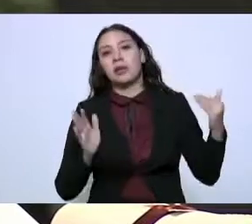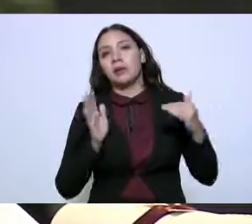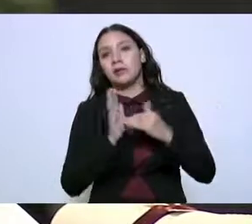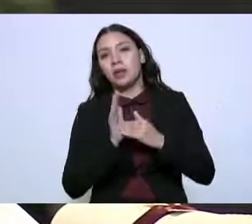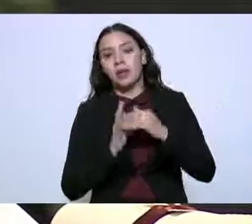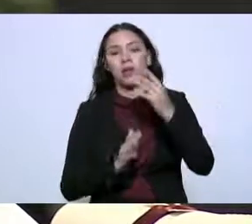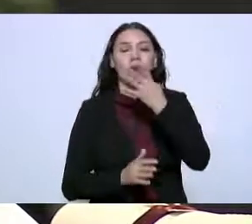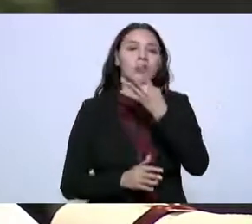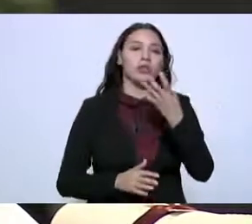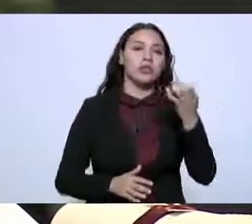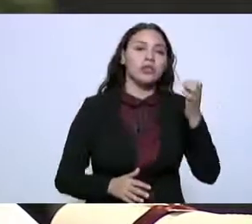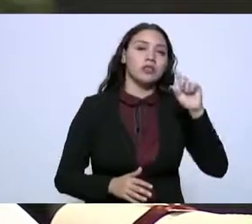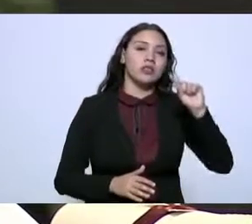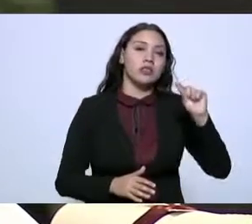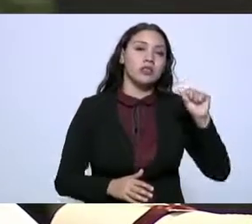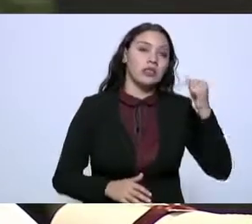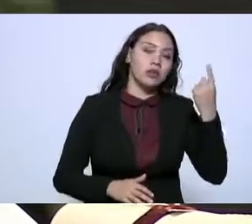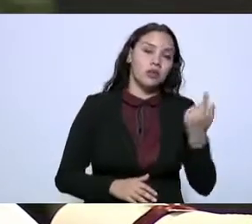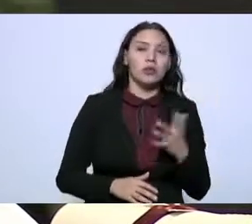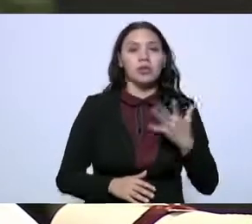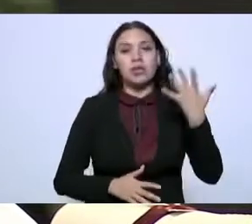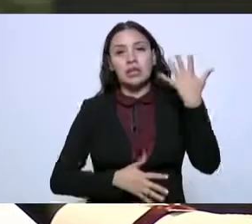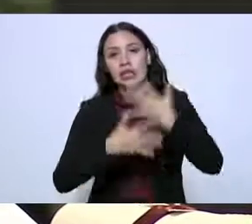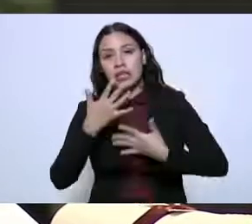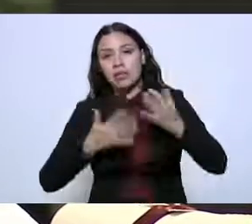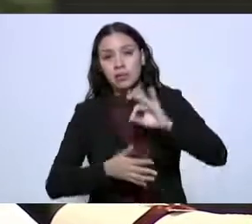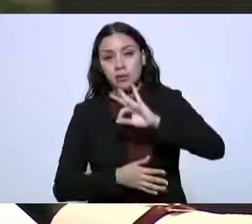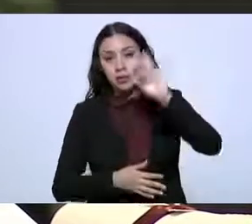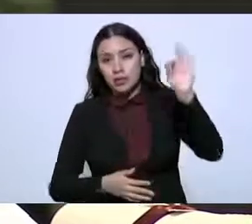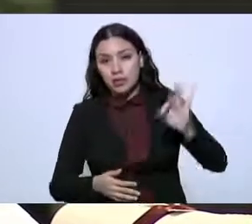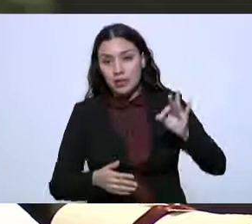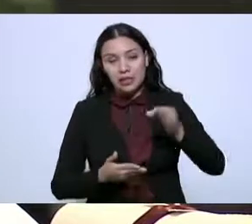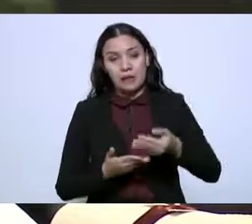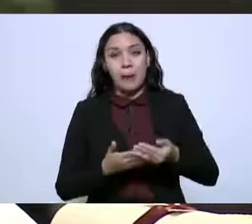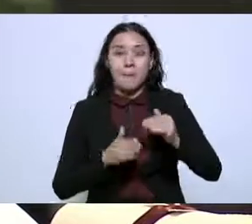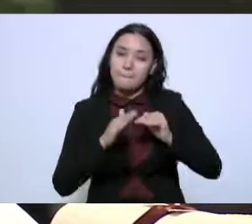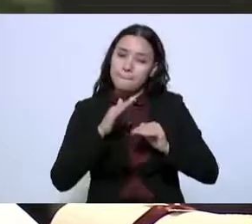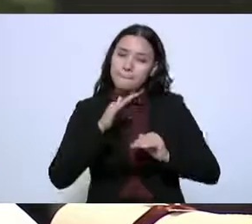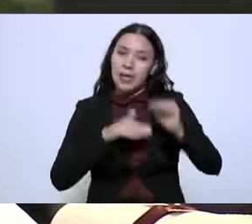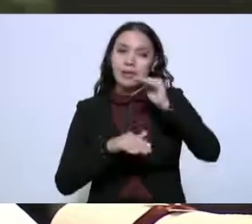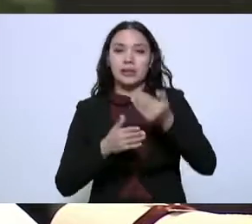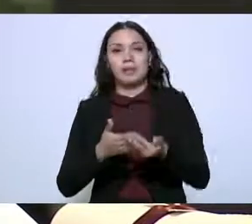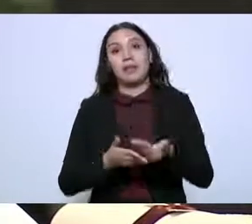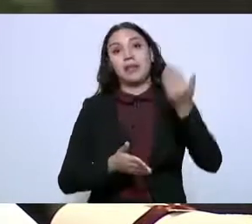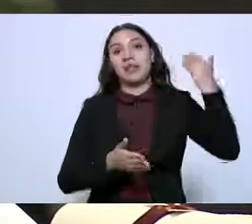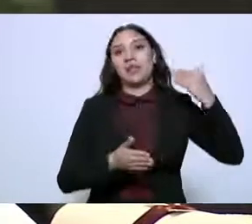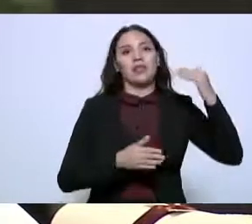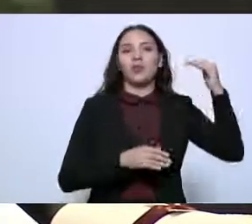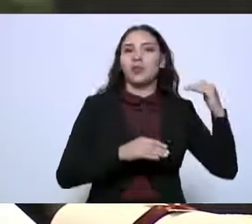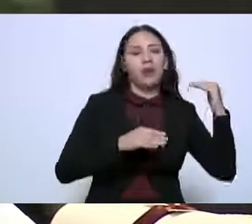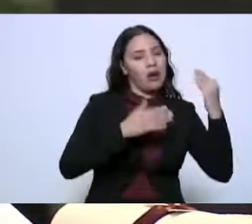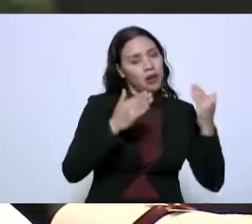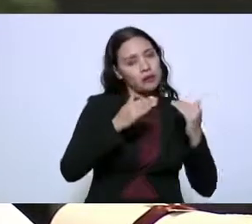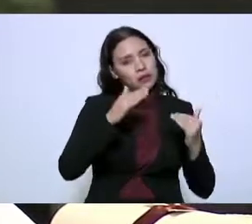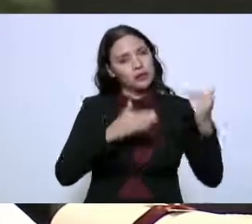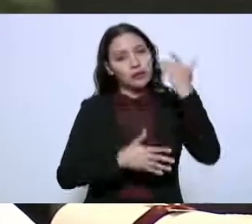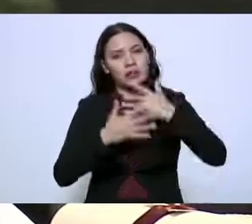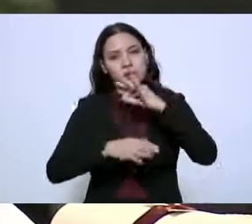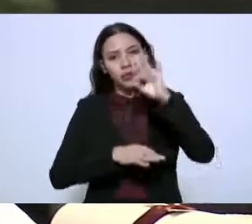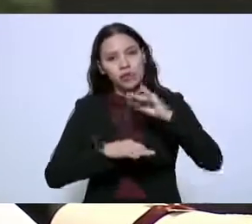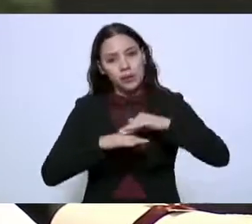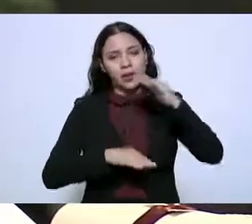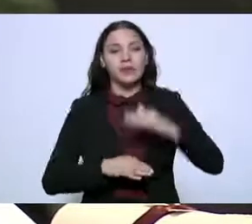471, 15 por ciento más que el inicio de esta administración. Adelante.